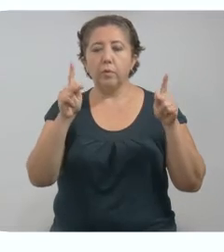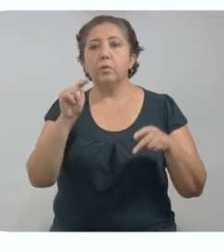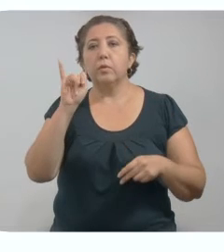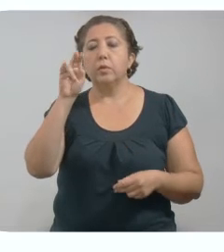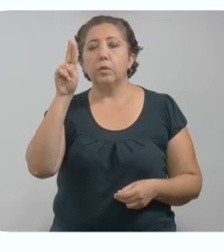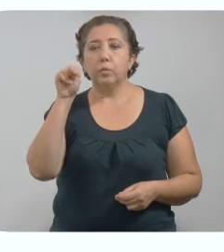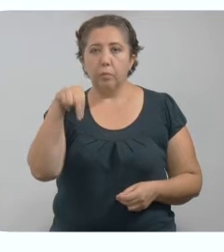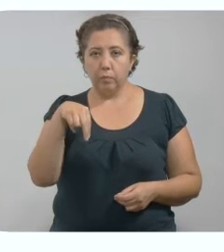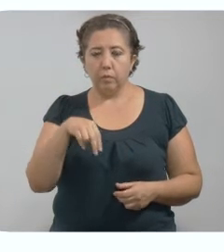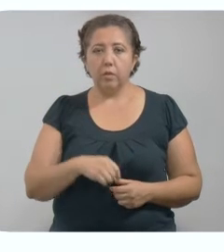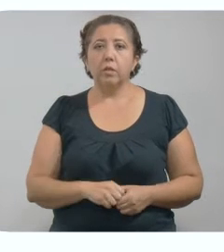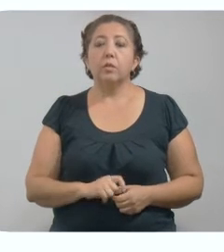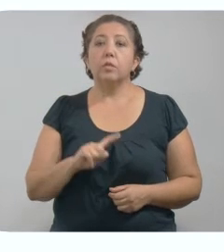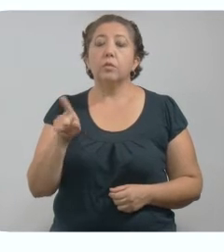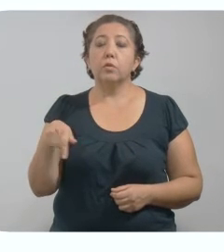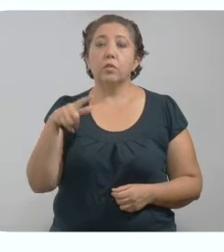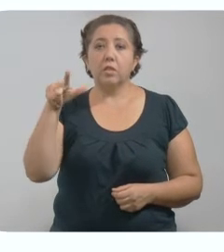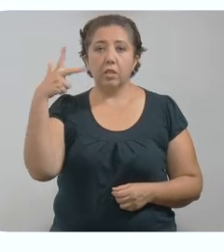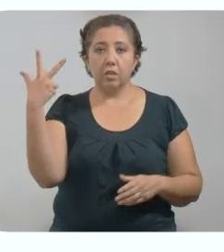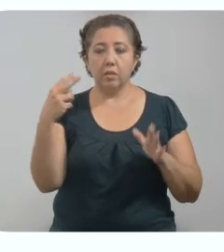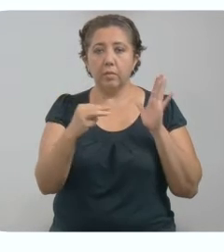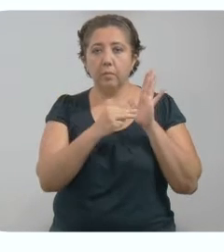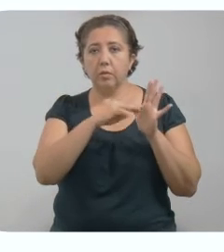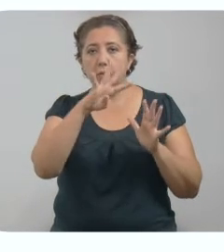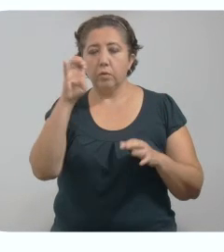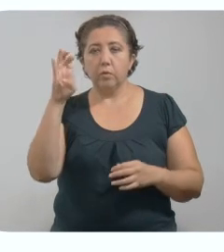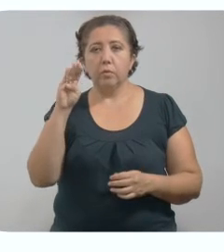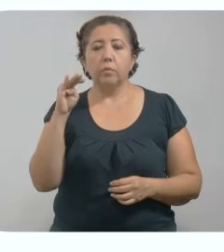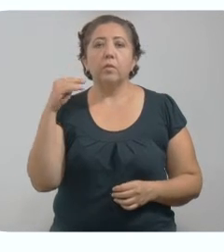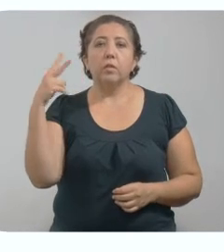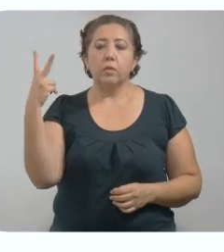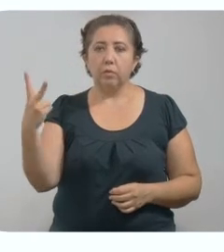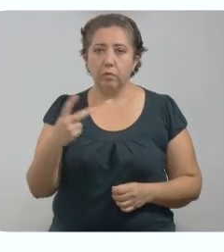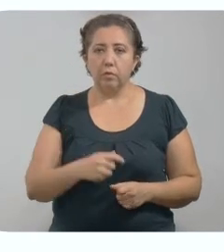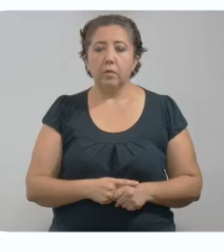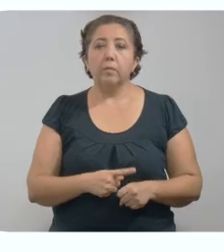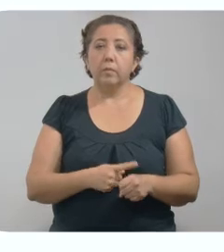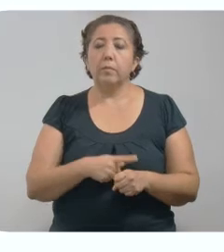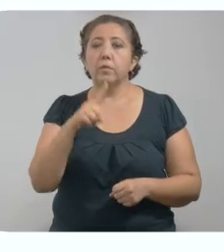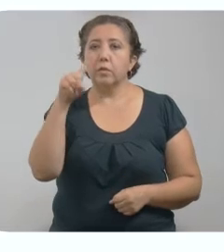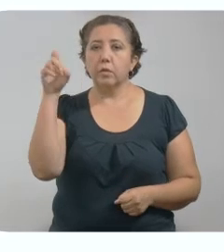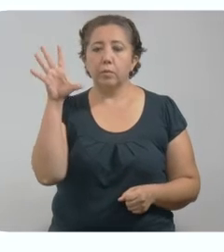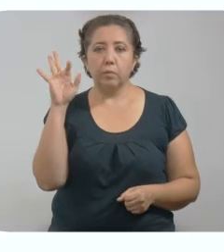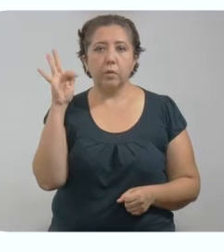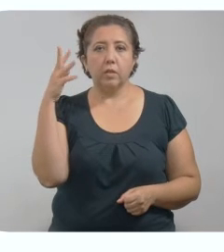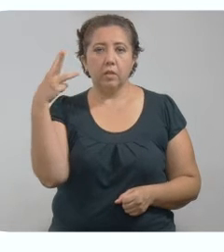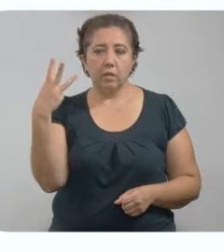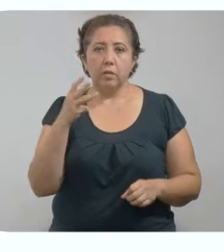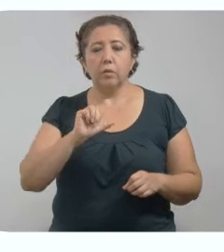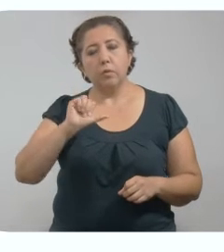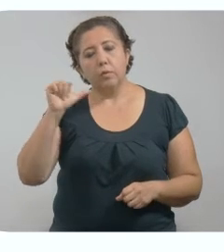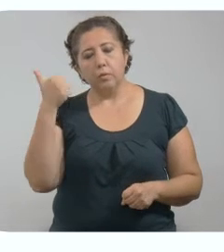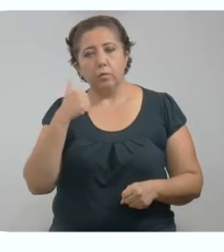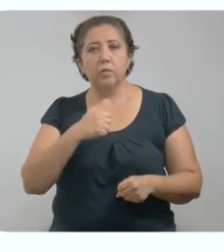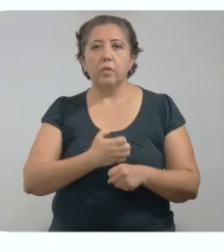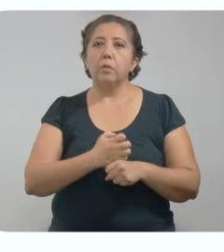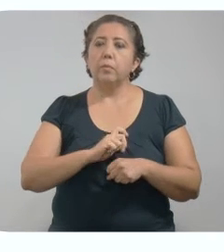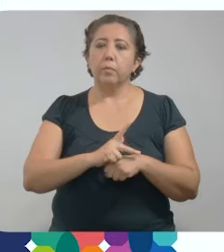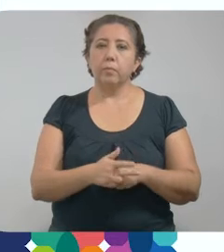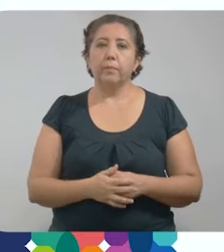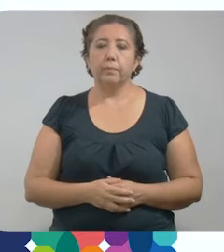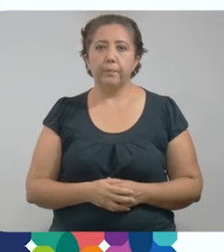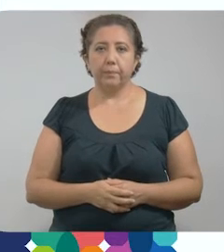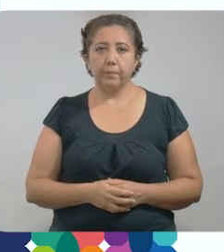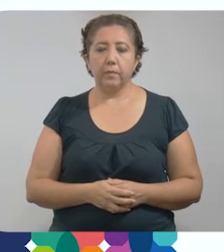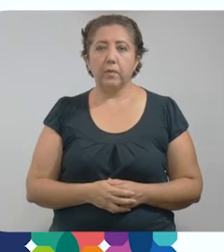Tinum. In total, there are 13,492 positive 143 of which are from other countries or other states.